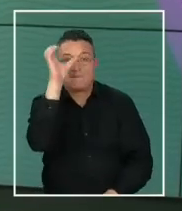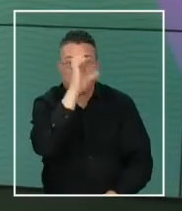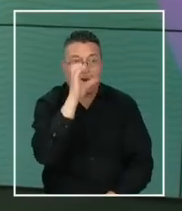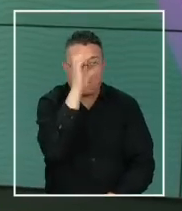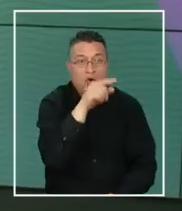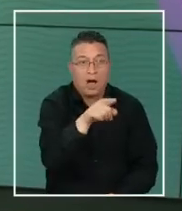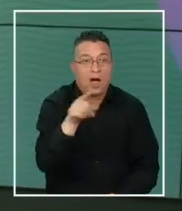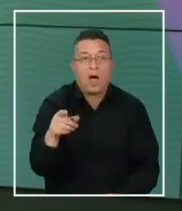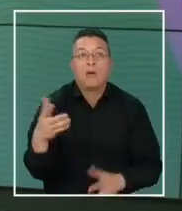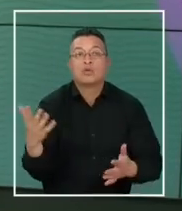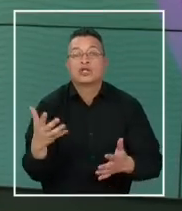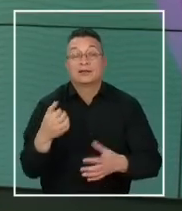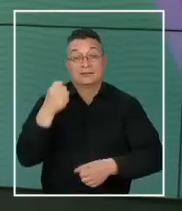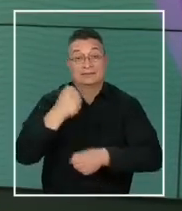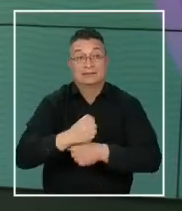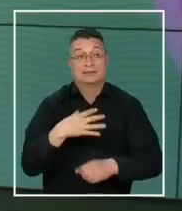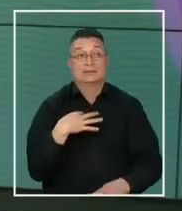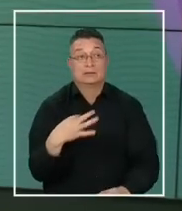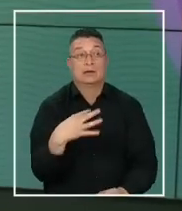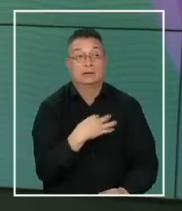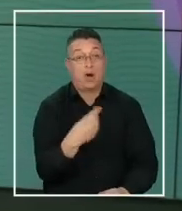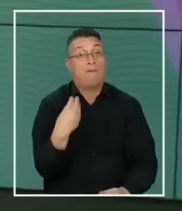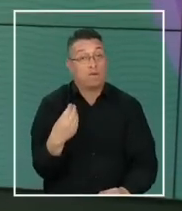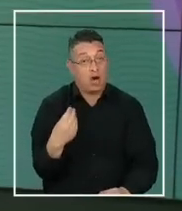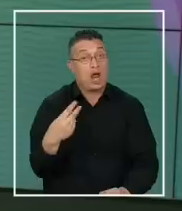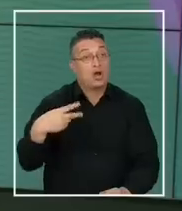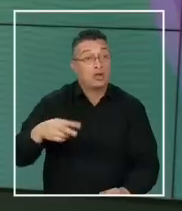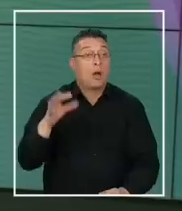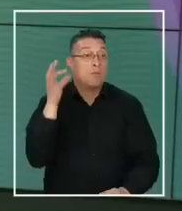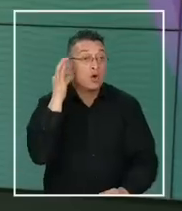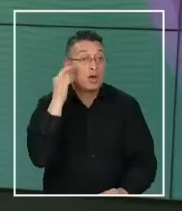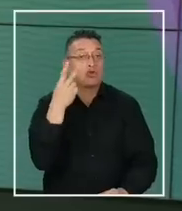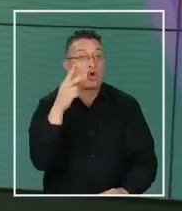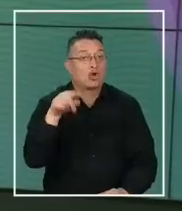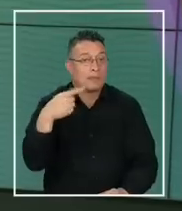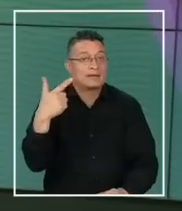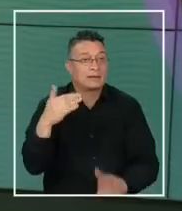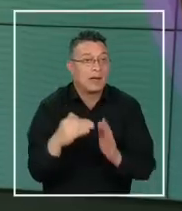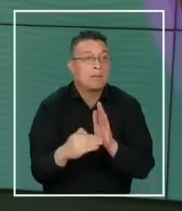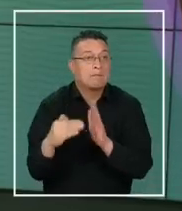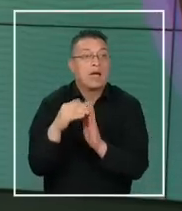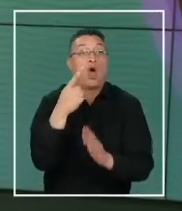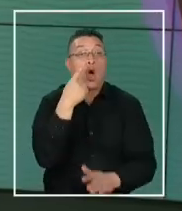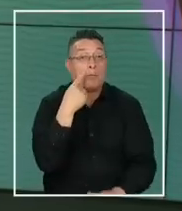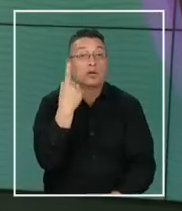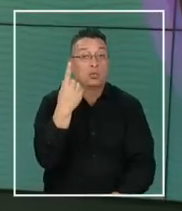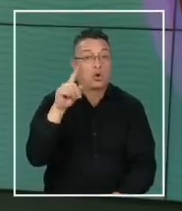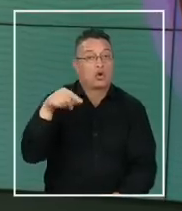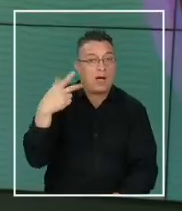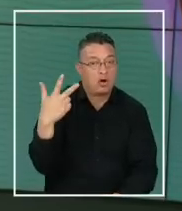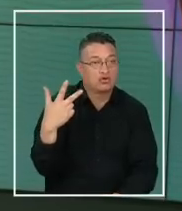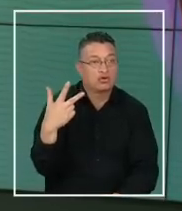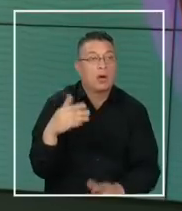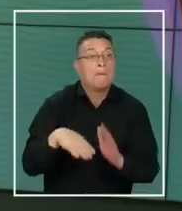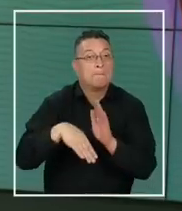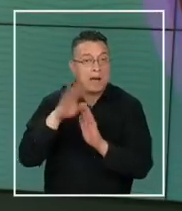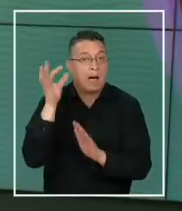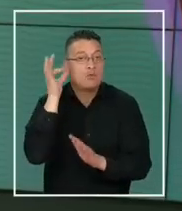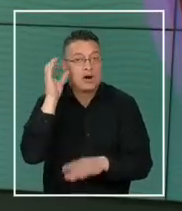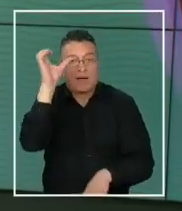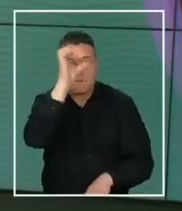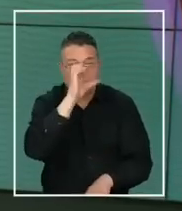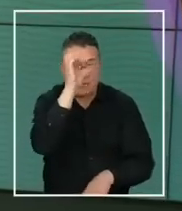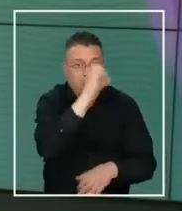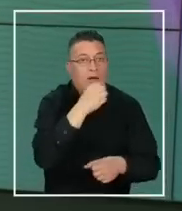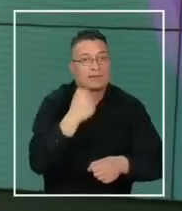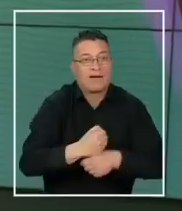empleo. ¿Por qué? El nivel de ocupación, esto es una buena noticia, de mujeres creció 2,7%, el de los hombres 1,8%. Más mujeres buscando empleo.